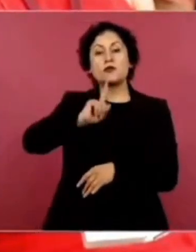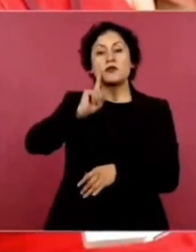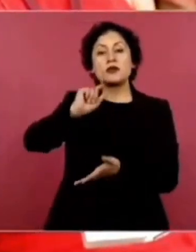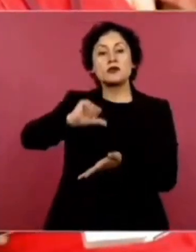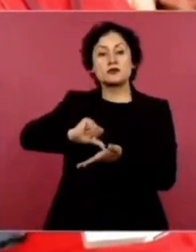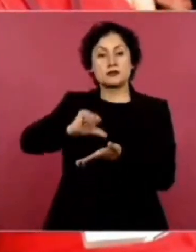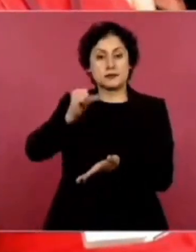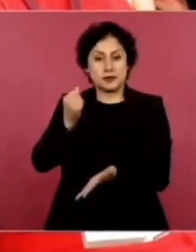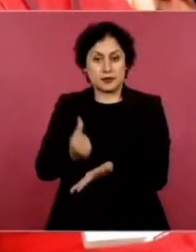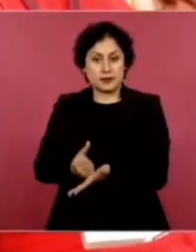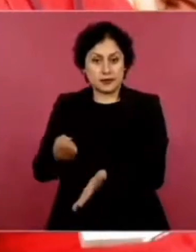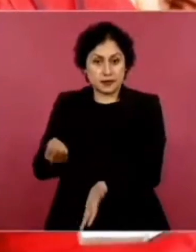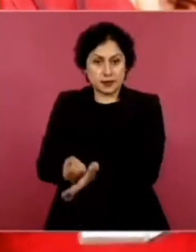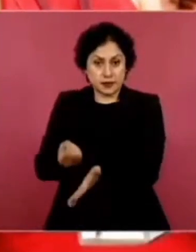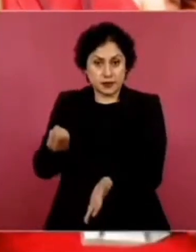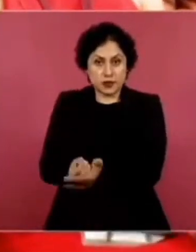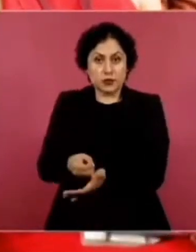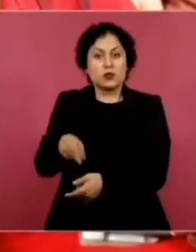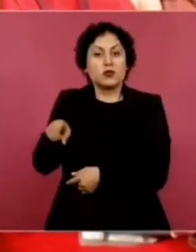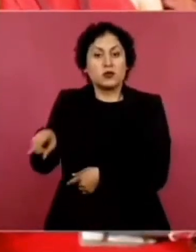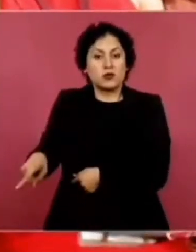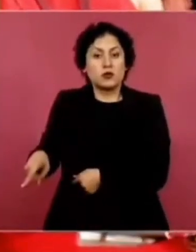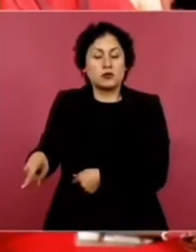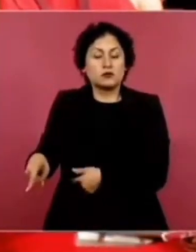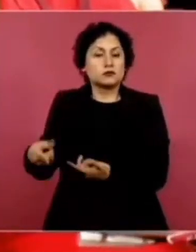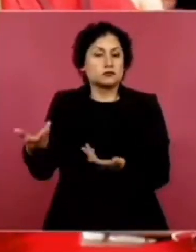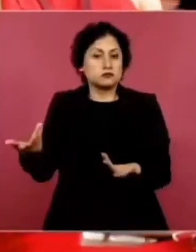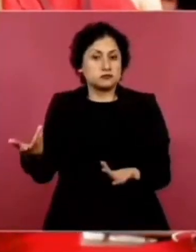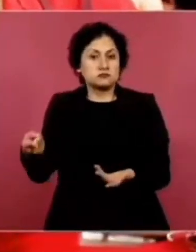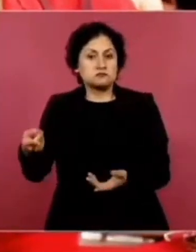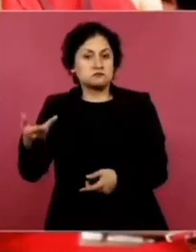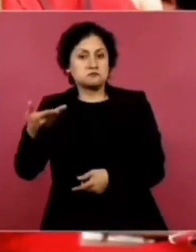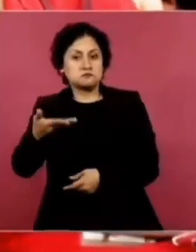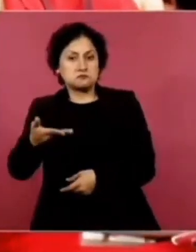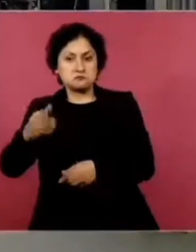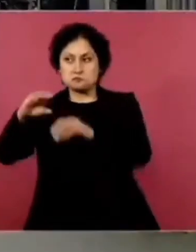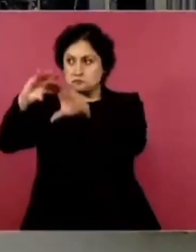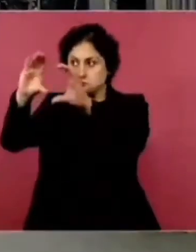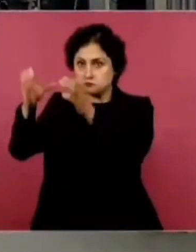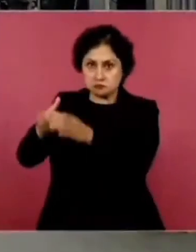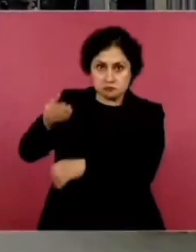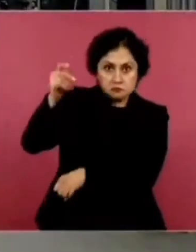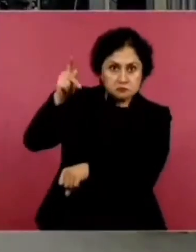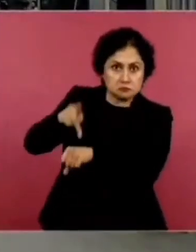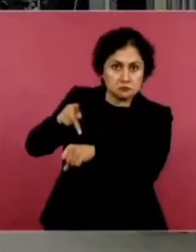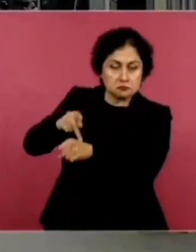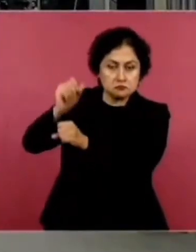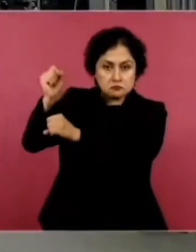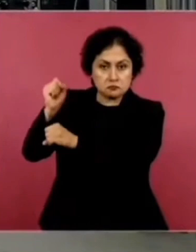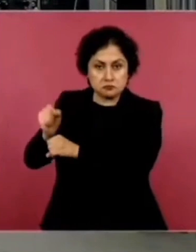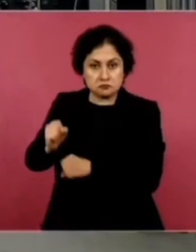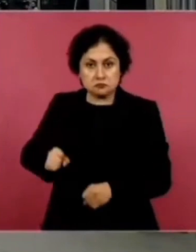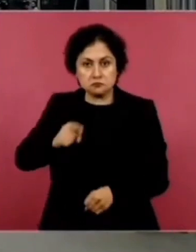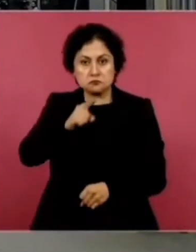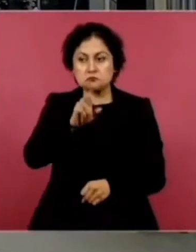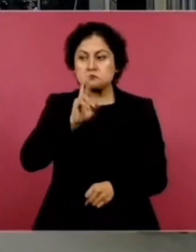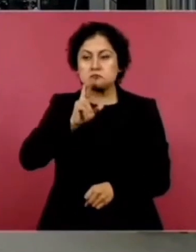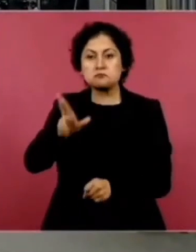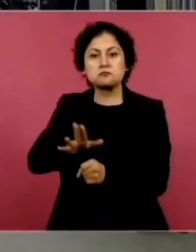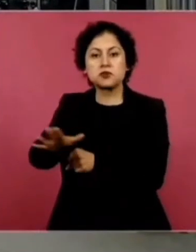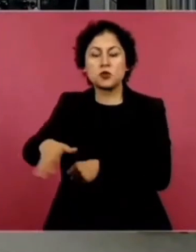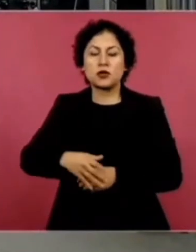monumento, petición del pueblo tabasqueño. Eso sería todo y muchas gracias. Sí. No, no sé exactamente